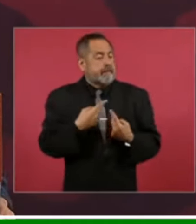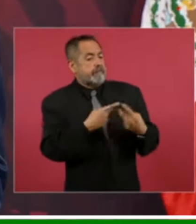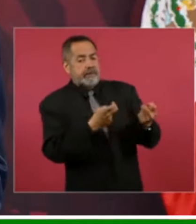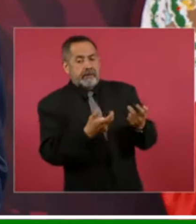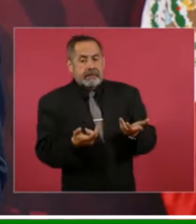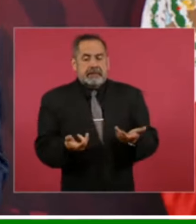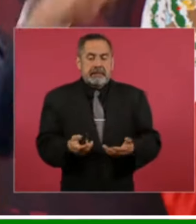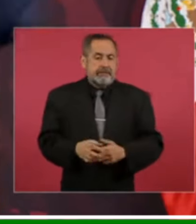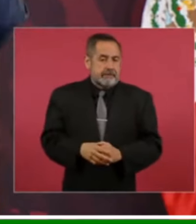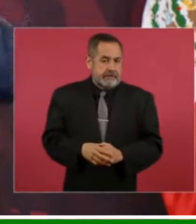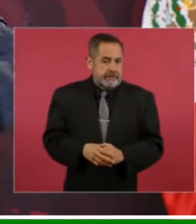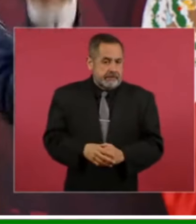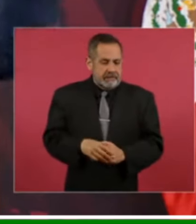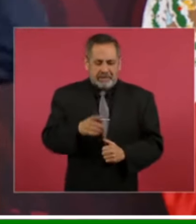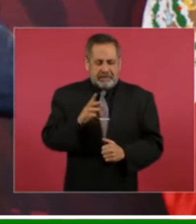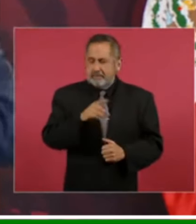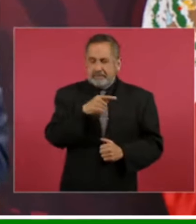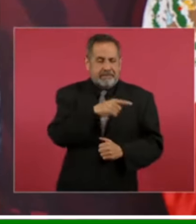es como el mundo al revés